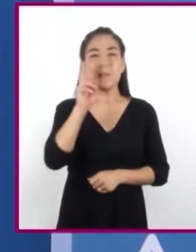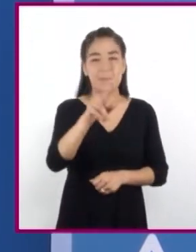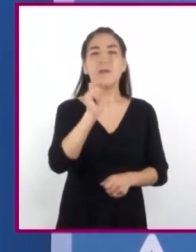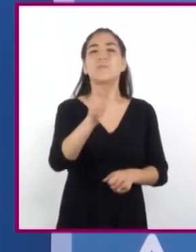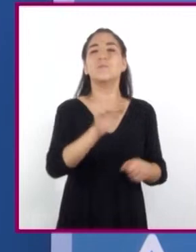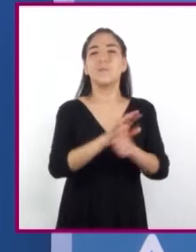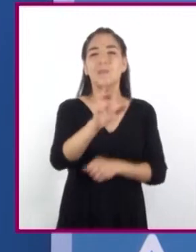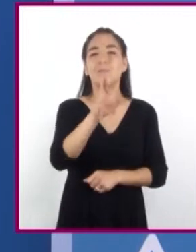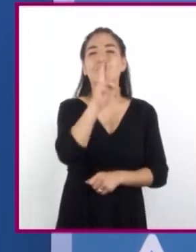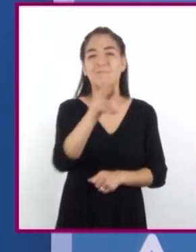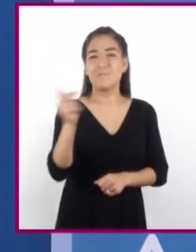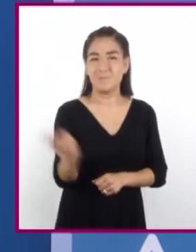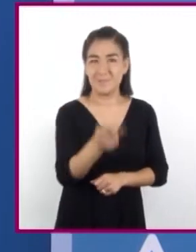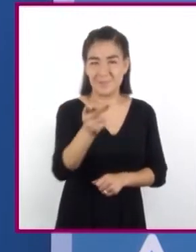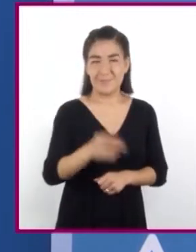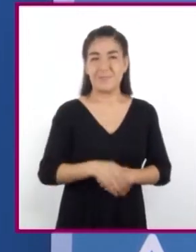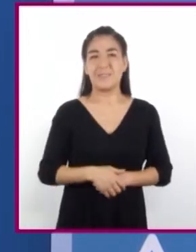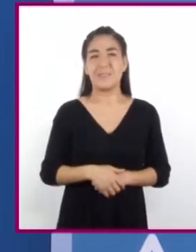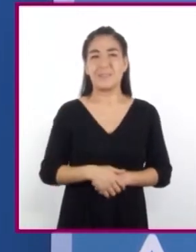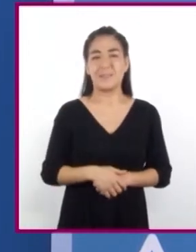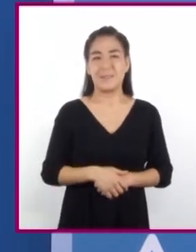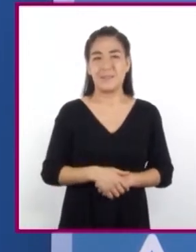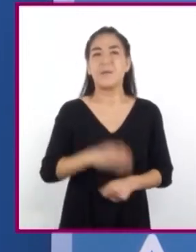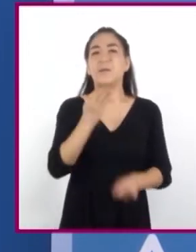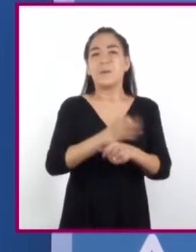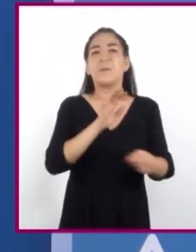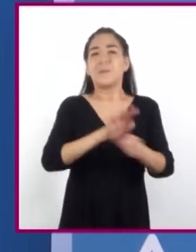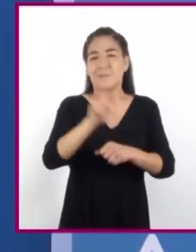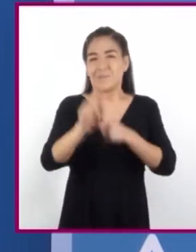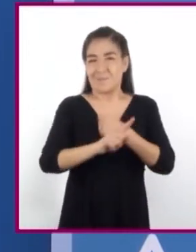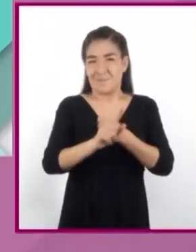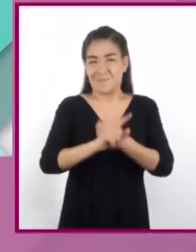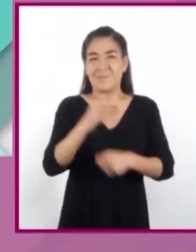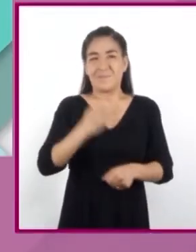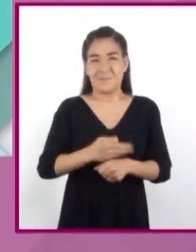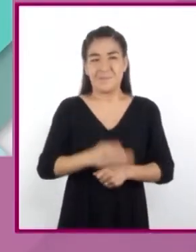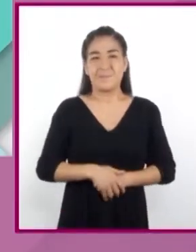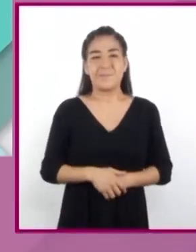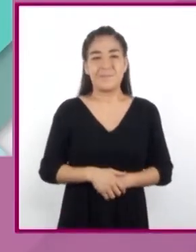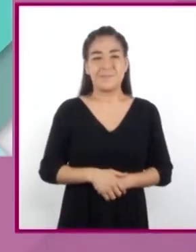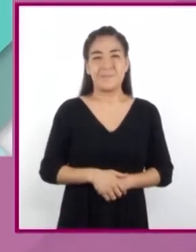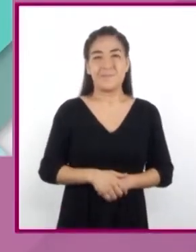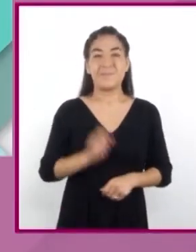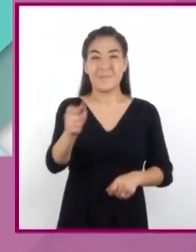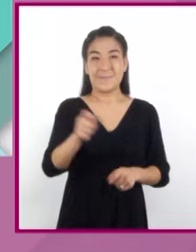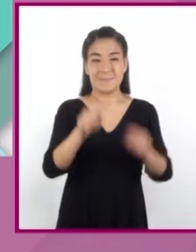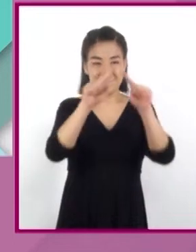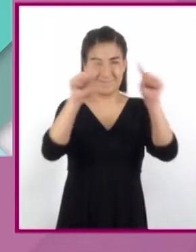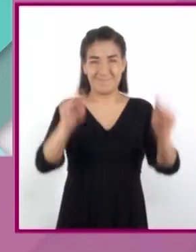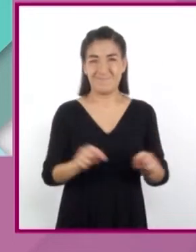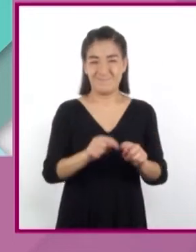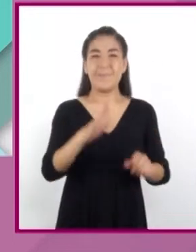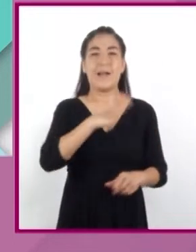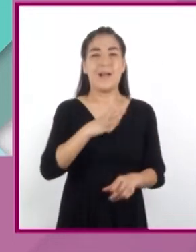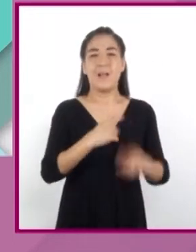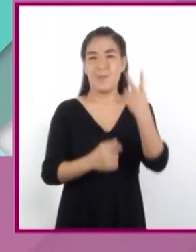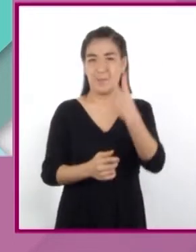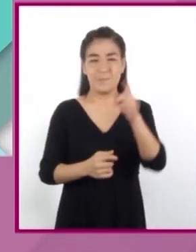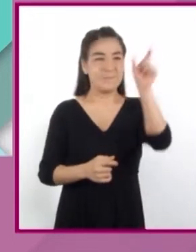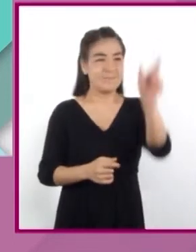respuestas a la pregunta de la situación planteada. La tabla que se muestra tiene dos columnas.